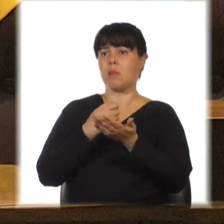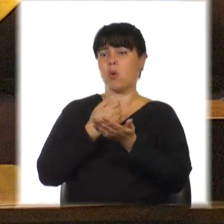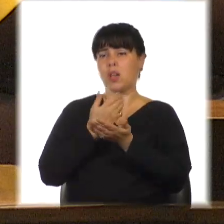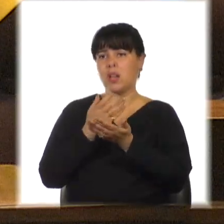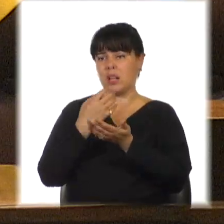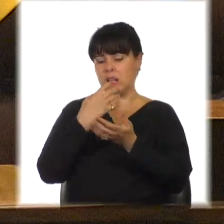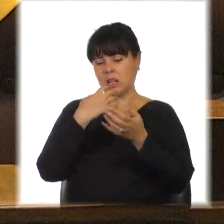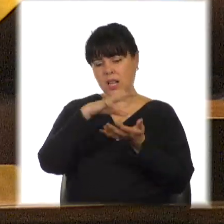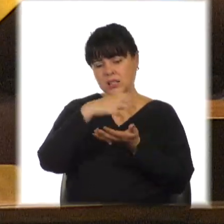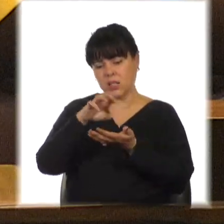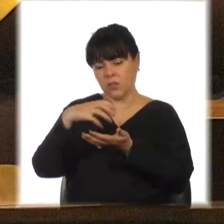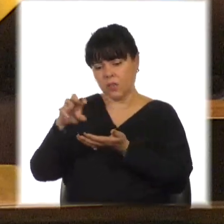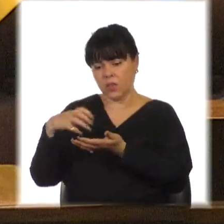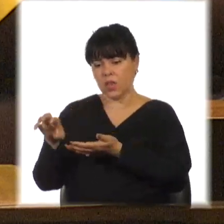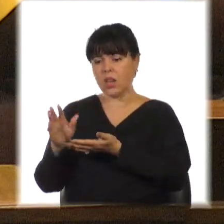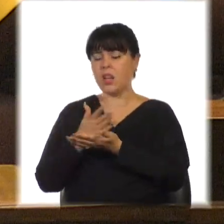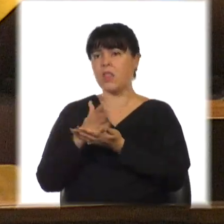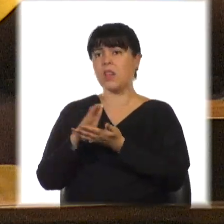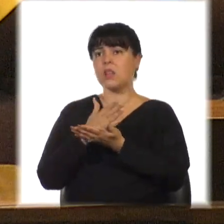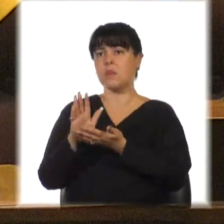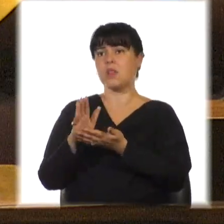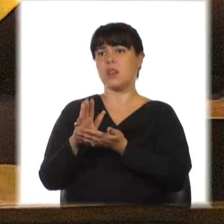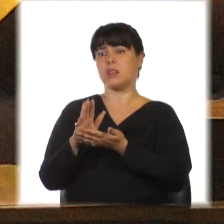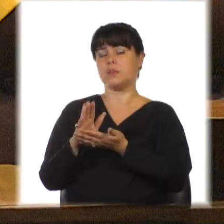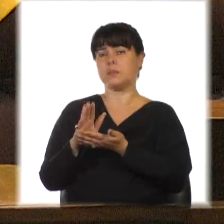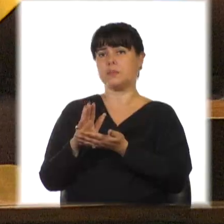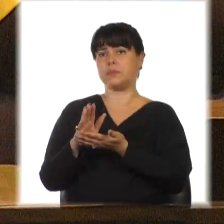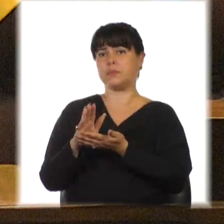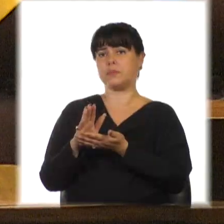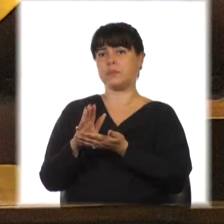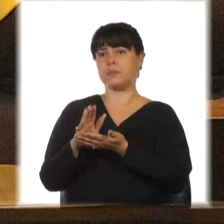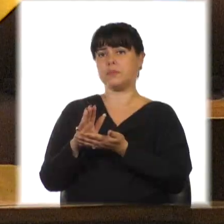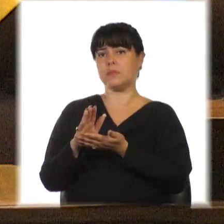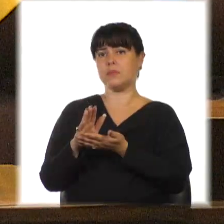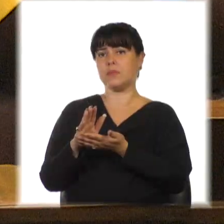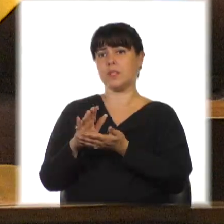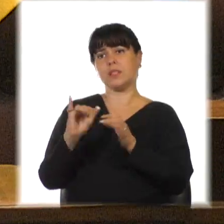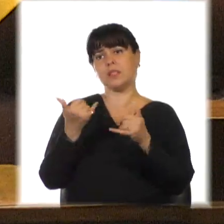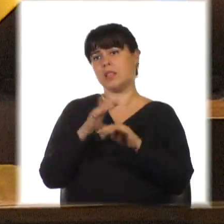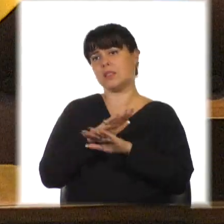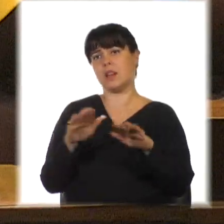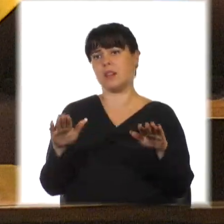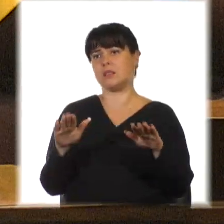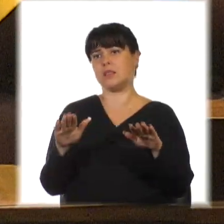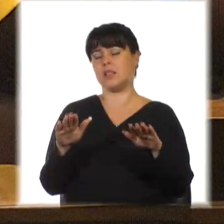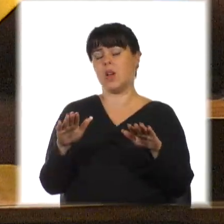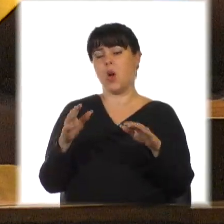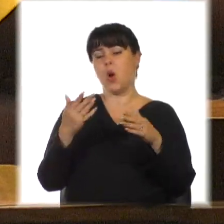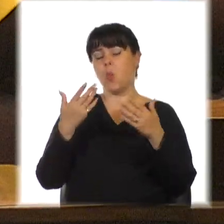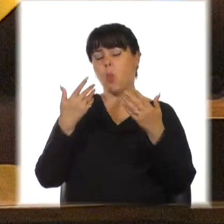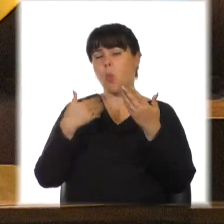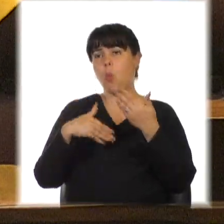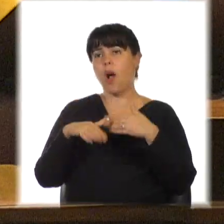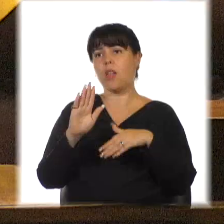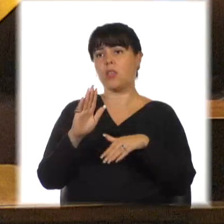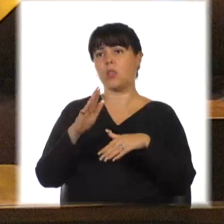y arbitrariamente según conveniencia. Ya basta. Cuando el aspecto físico deje